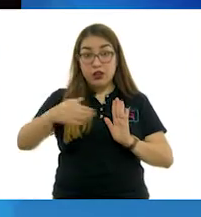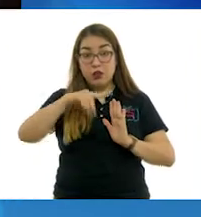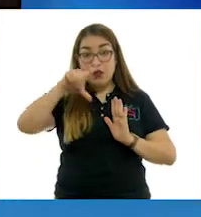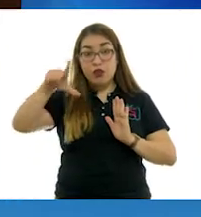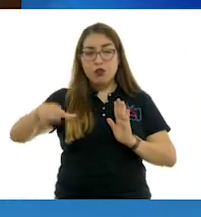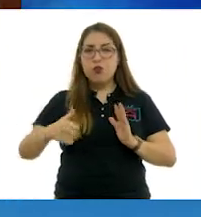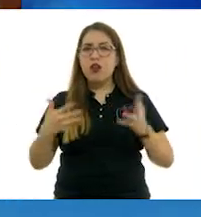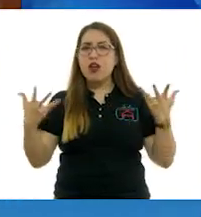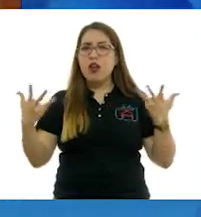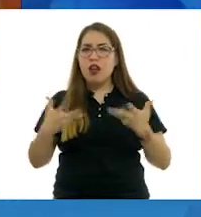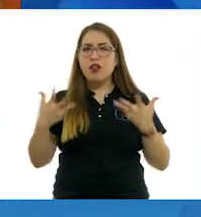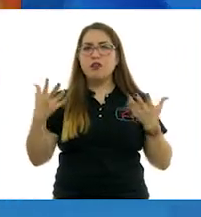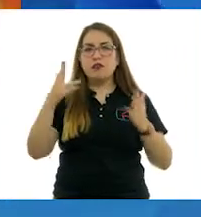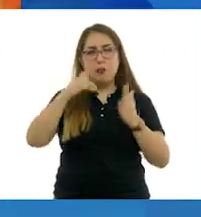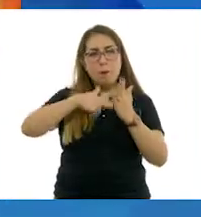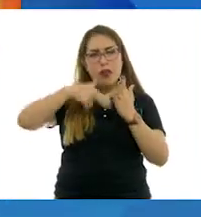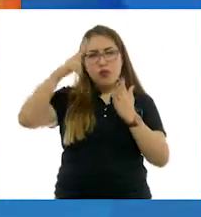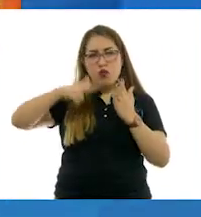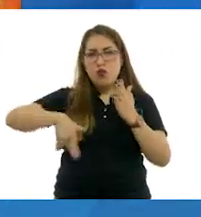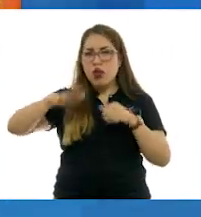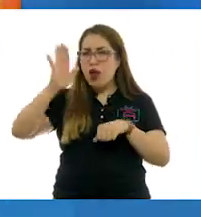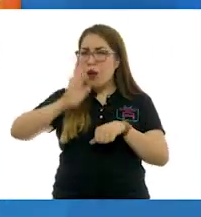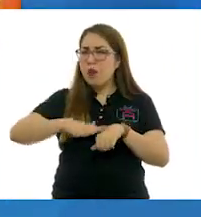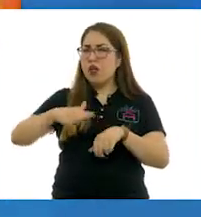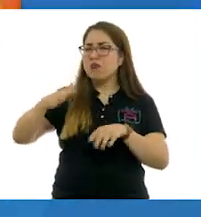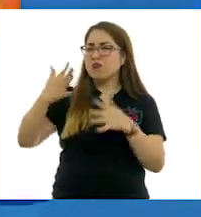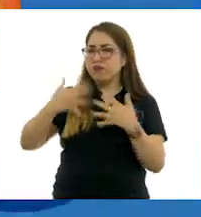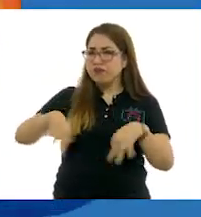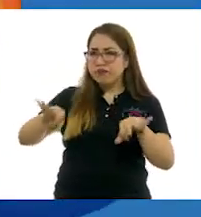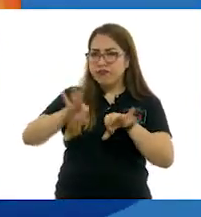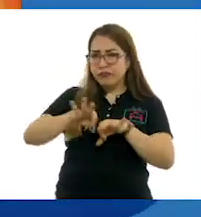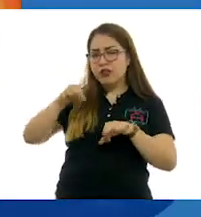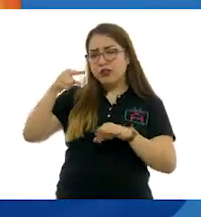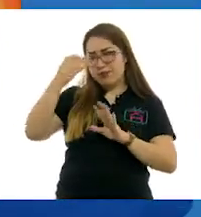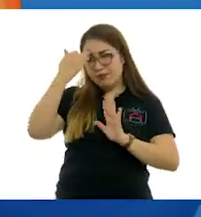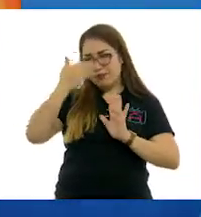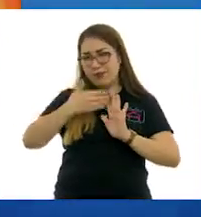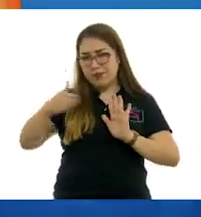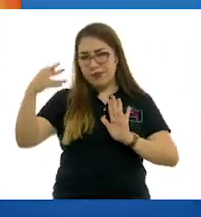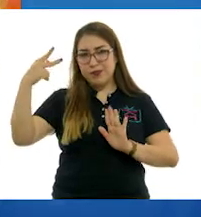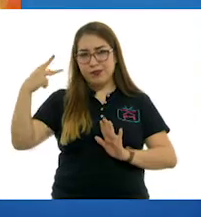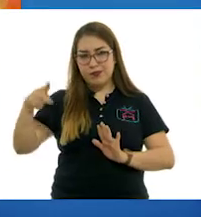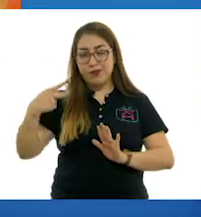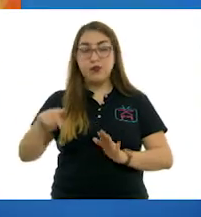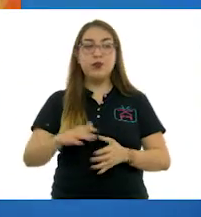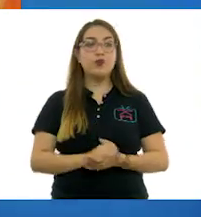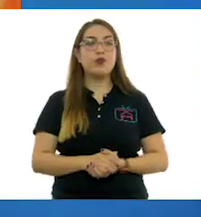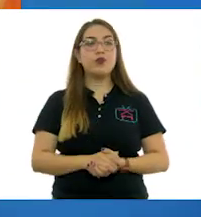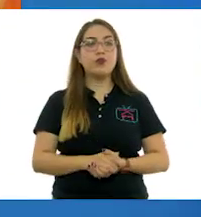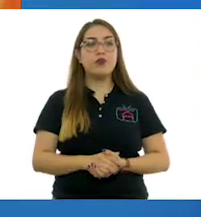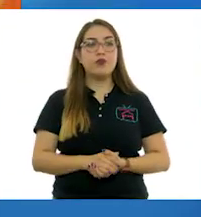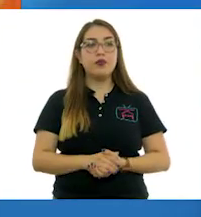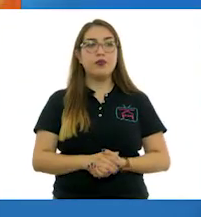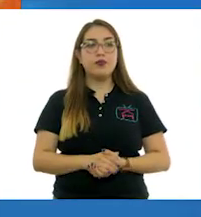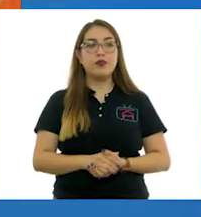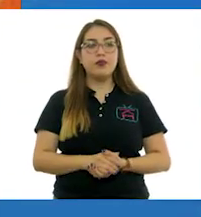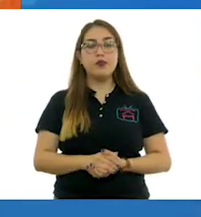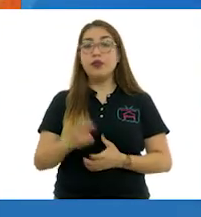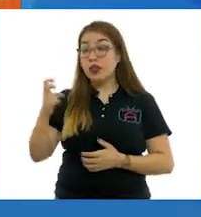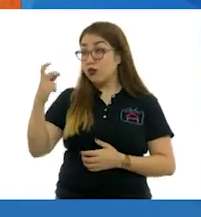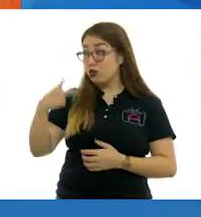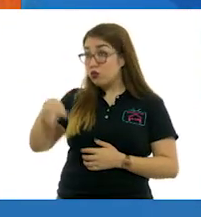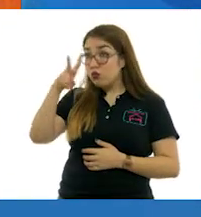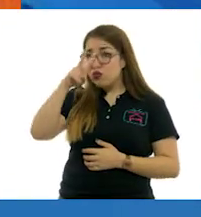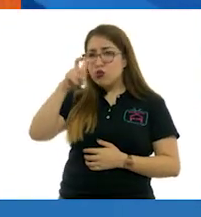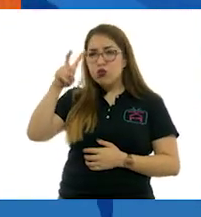las composiciones más singulares y sugerentes de la plástica contemporánea. La labor primordial, resultado de sus sueños,